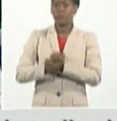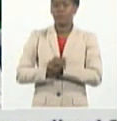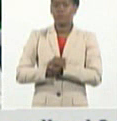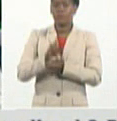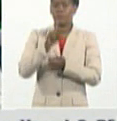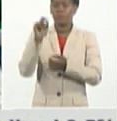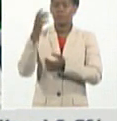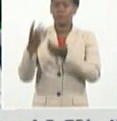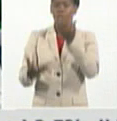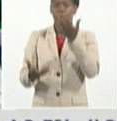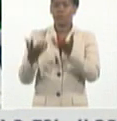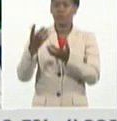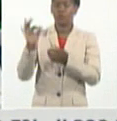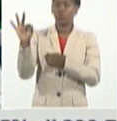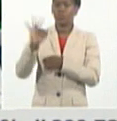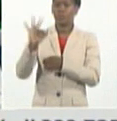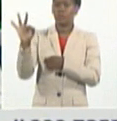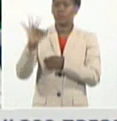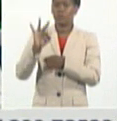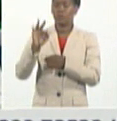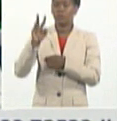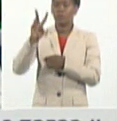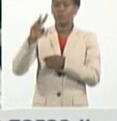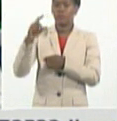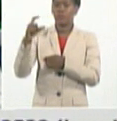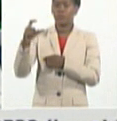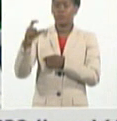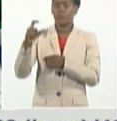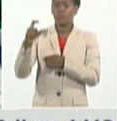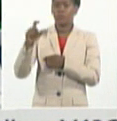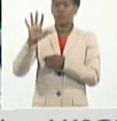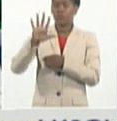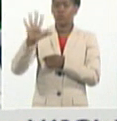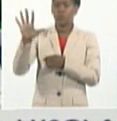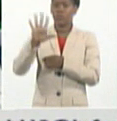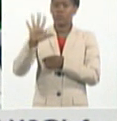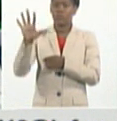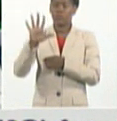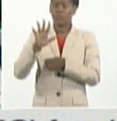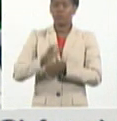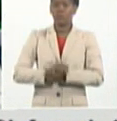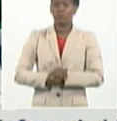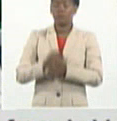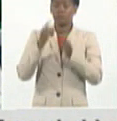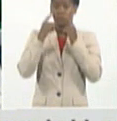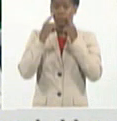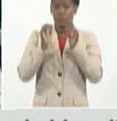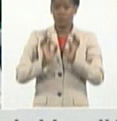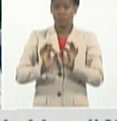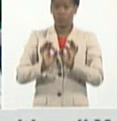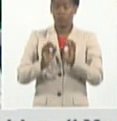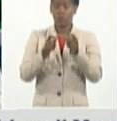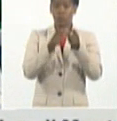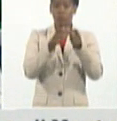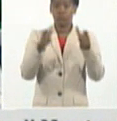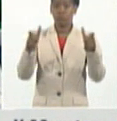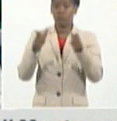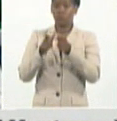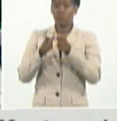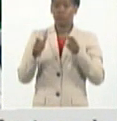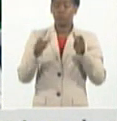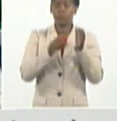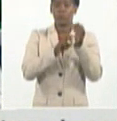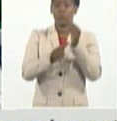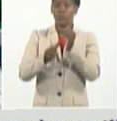Cienfuegos con 88, Villaclara con 55, son las que tienen cifras que se dan